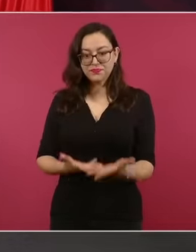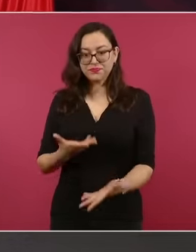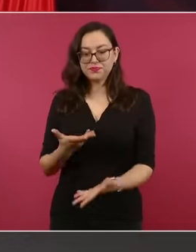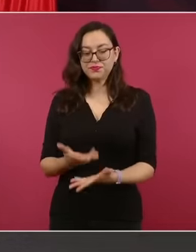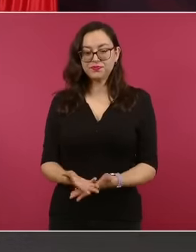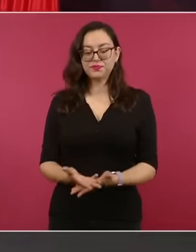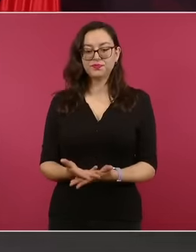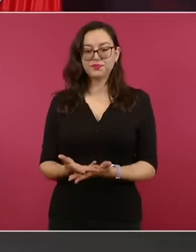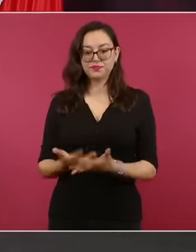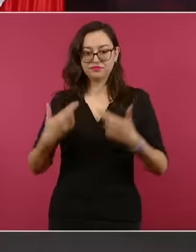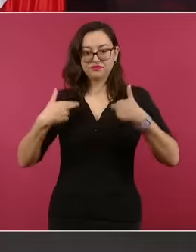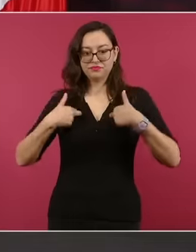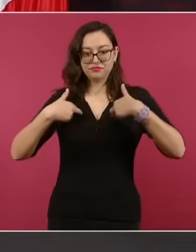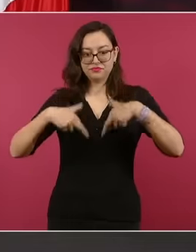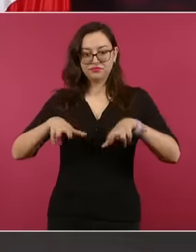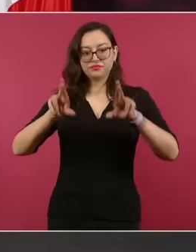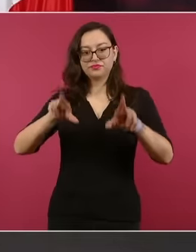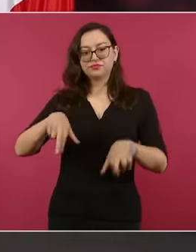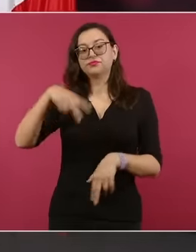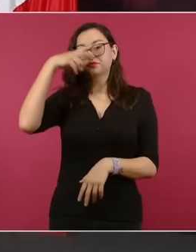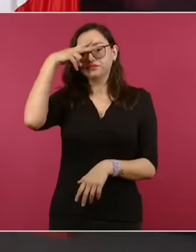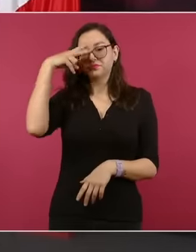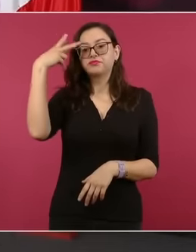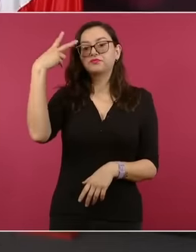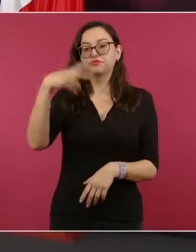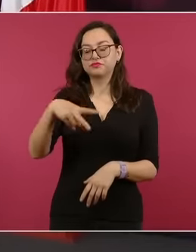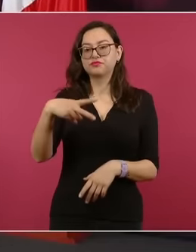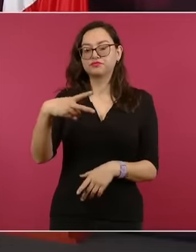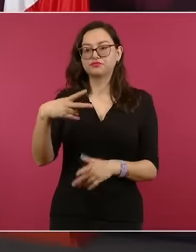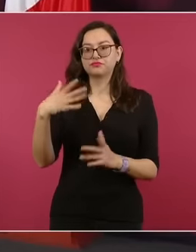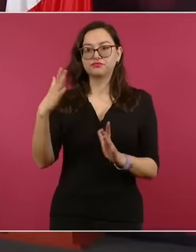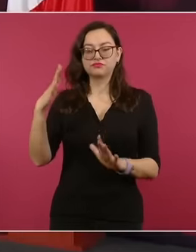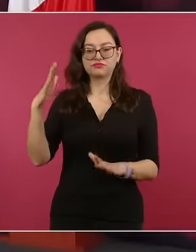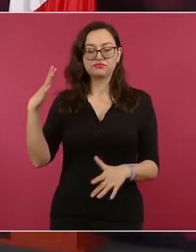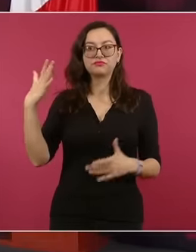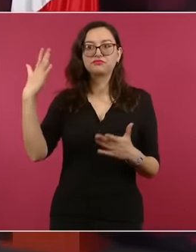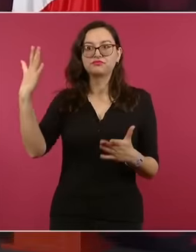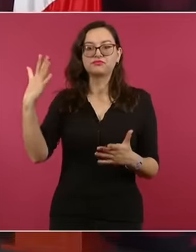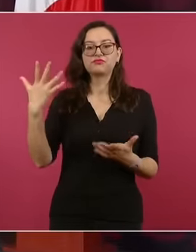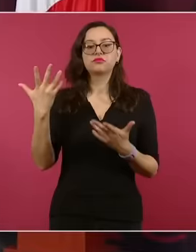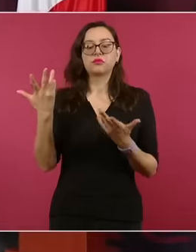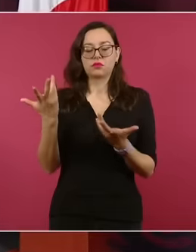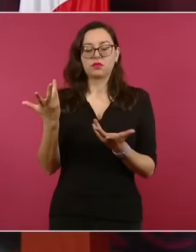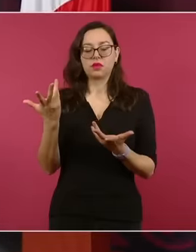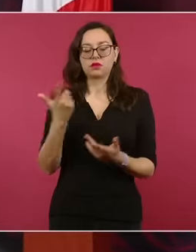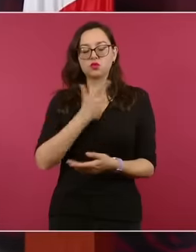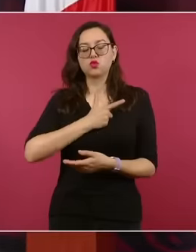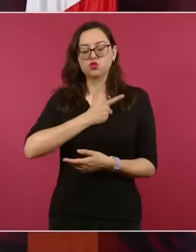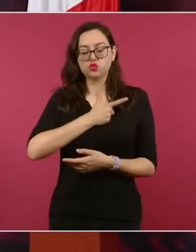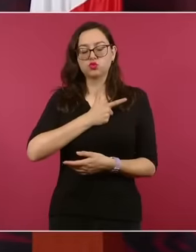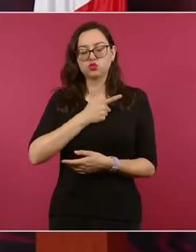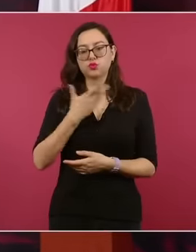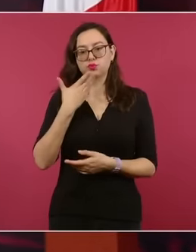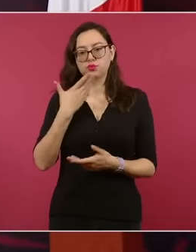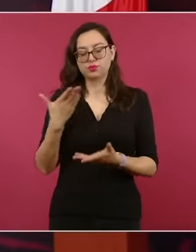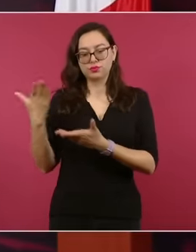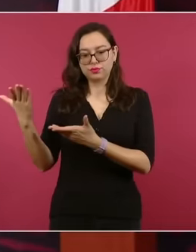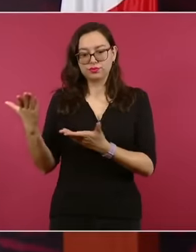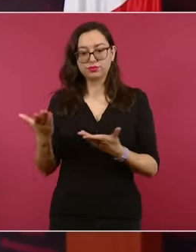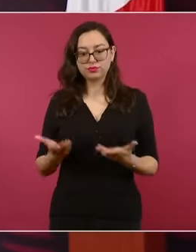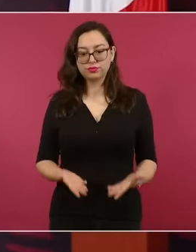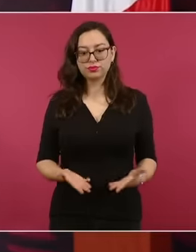Diplomático de México, porque hoy vamos a presentar la